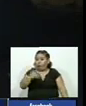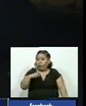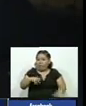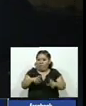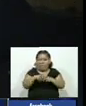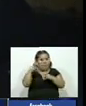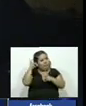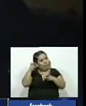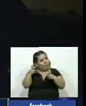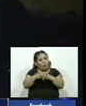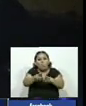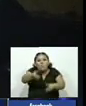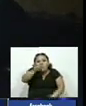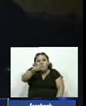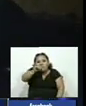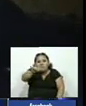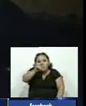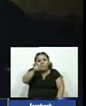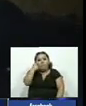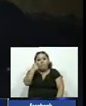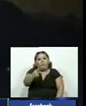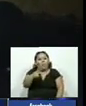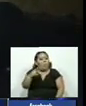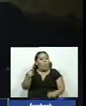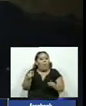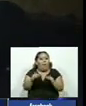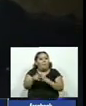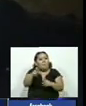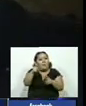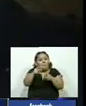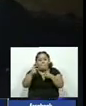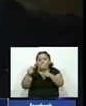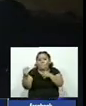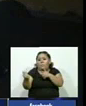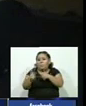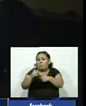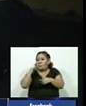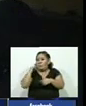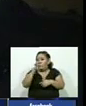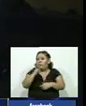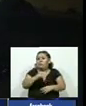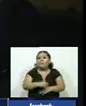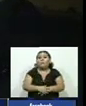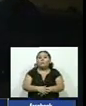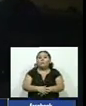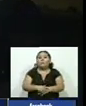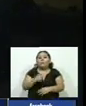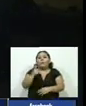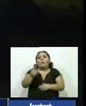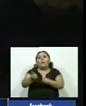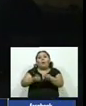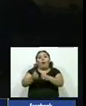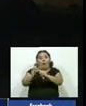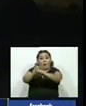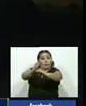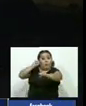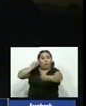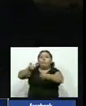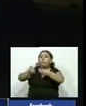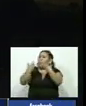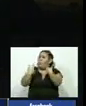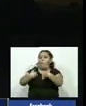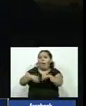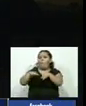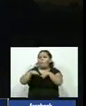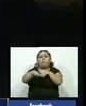base y todo pudimos ver que venía que era una bala sí la rastra venía con en su carril